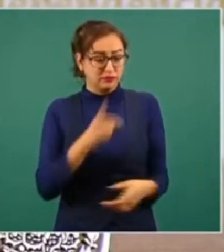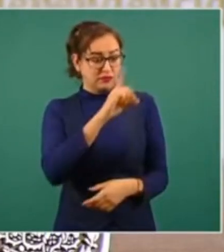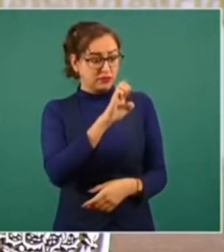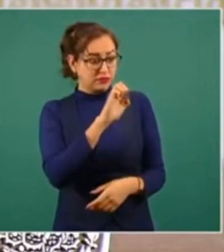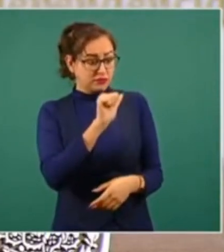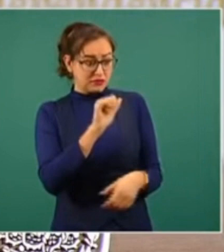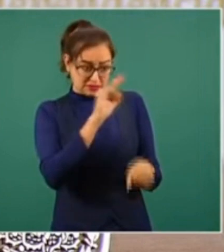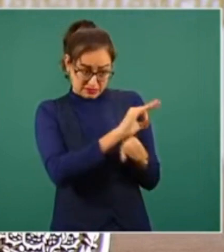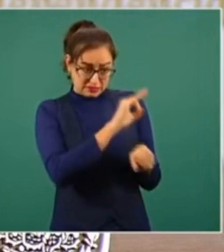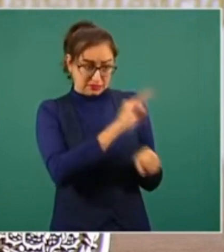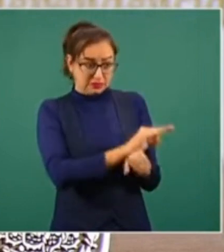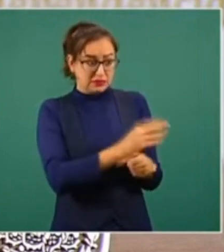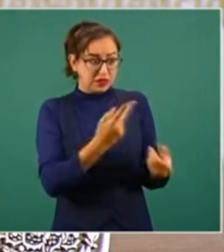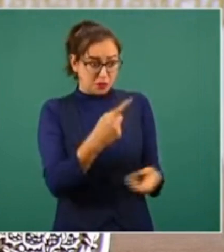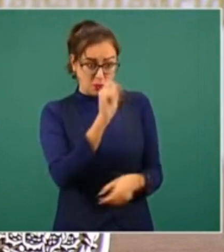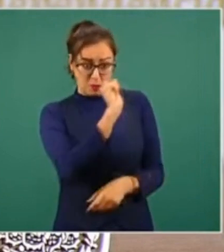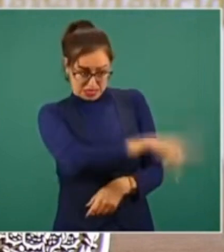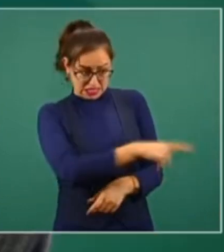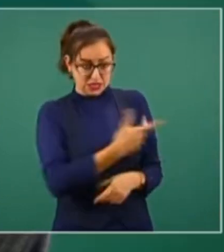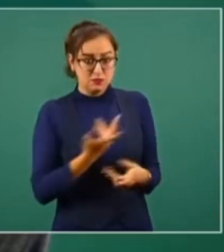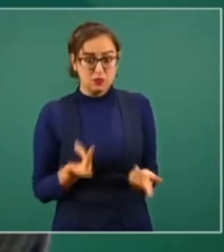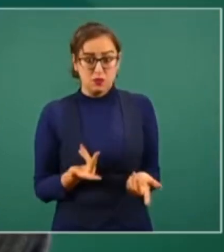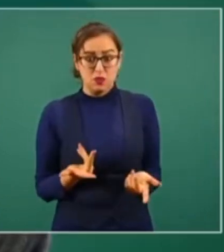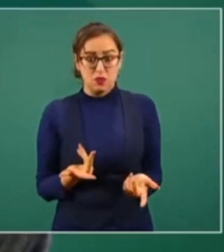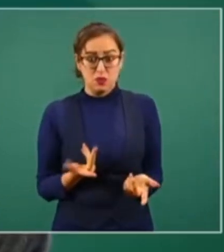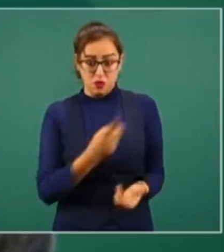molestos, deberían de estar